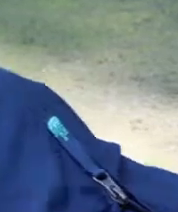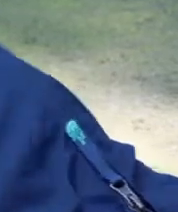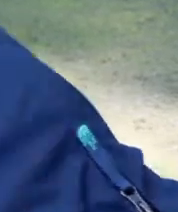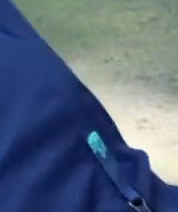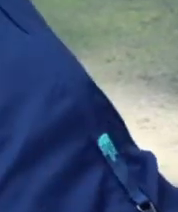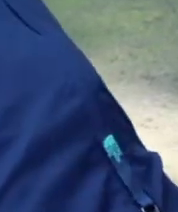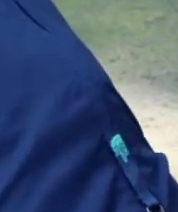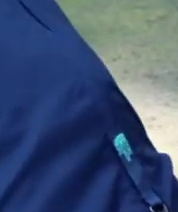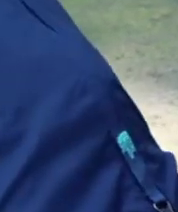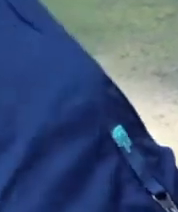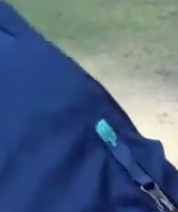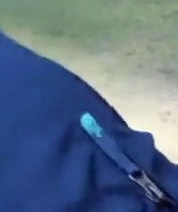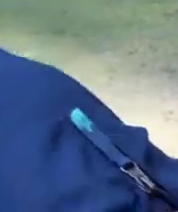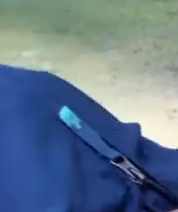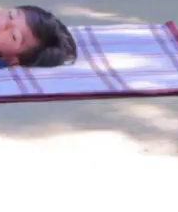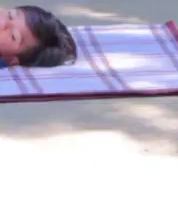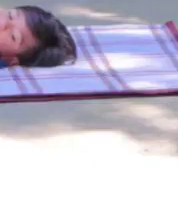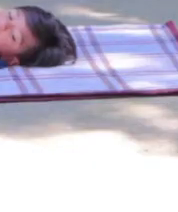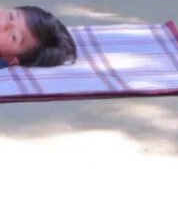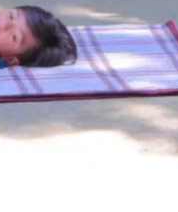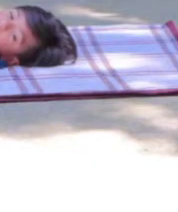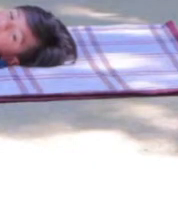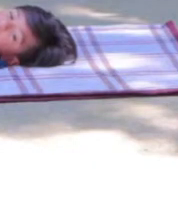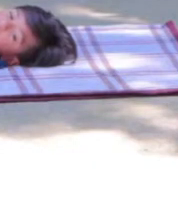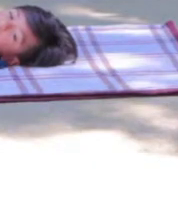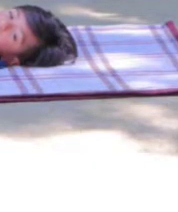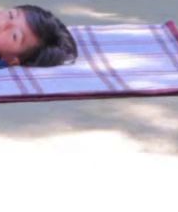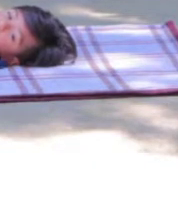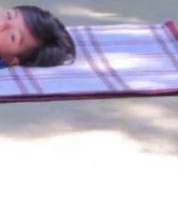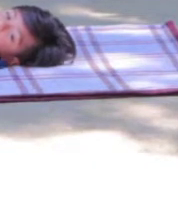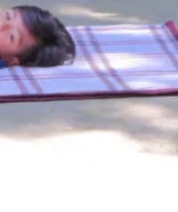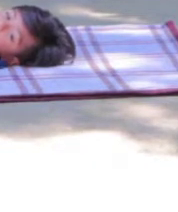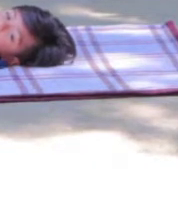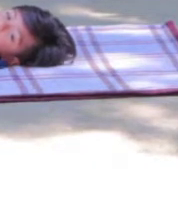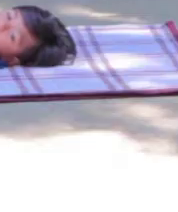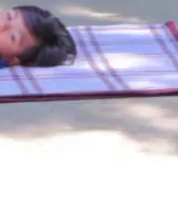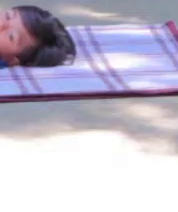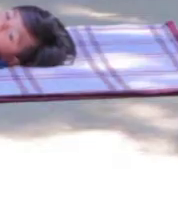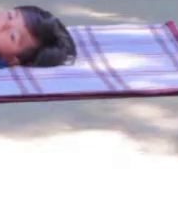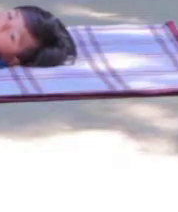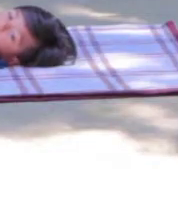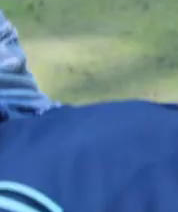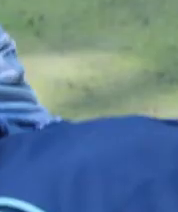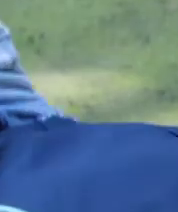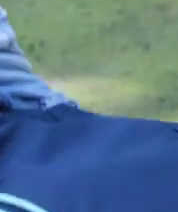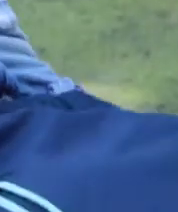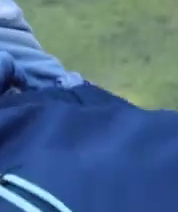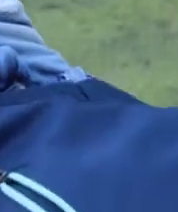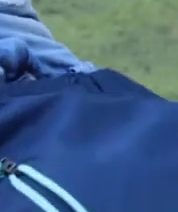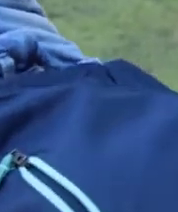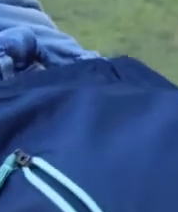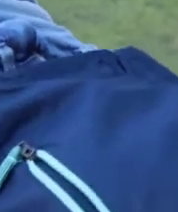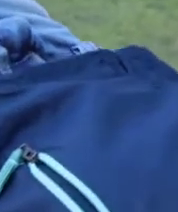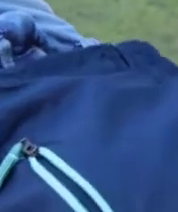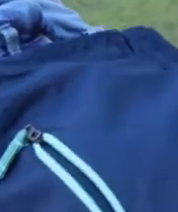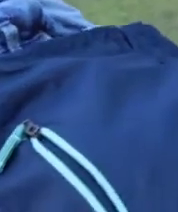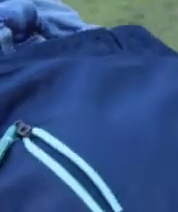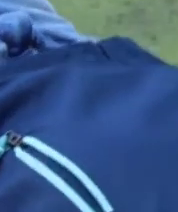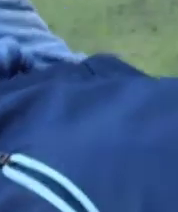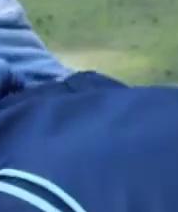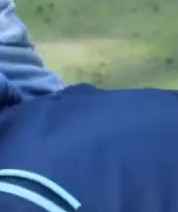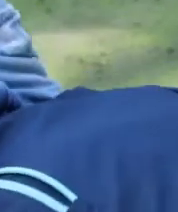cadera y bajamos. Respiramos y bajamos. Mantenemos nuestros pies juntos,